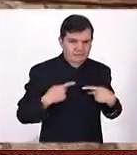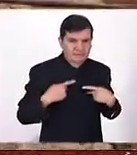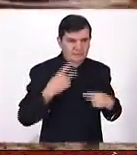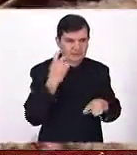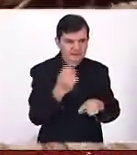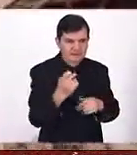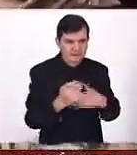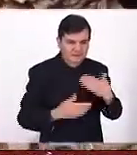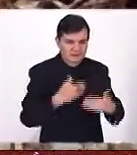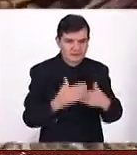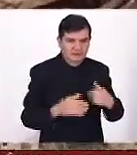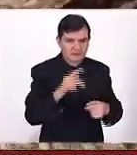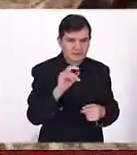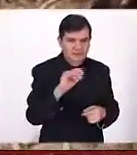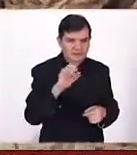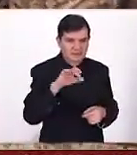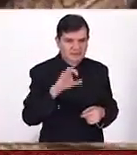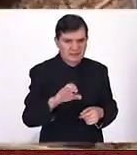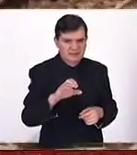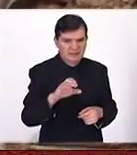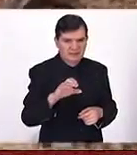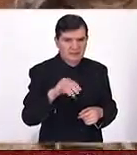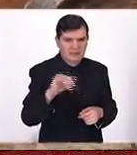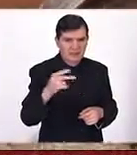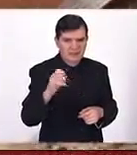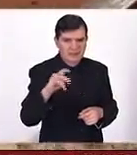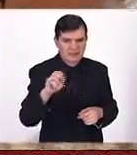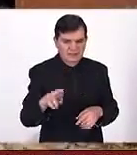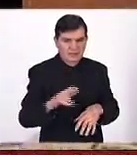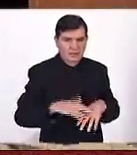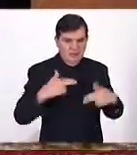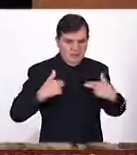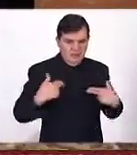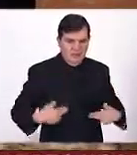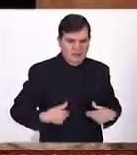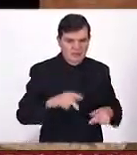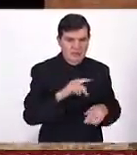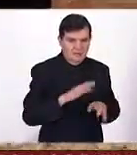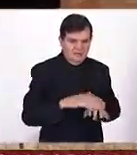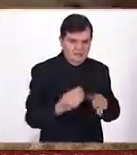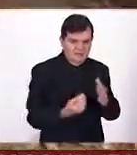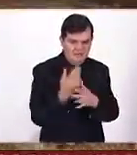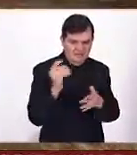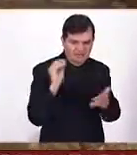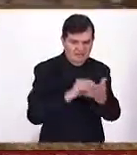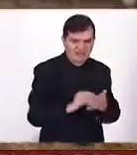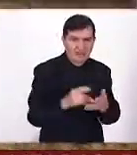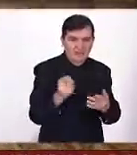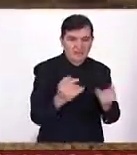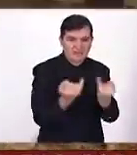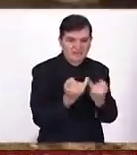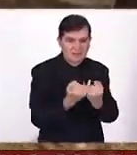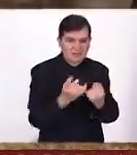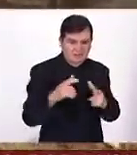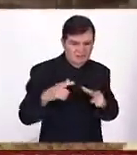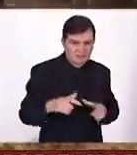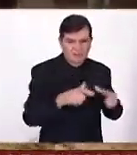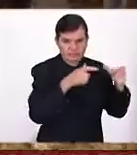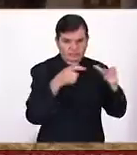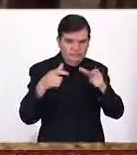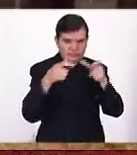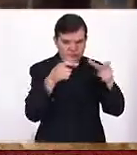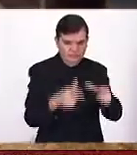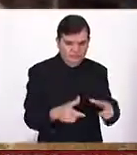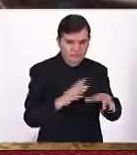Por esto Patrick Mayer, fundador de Humanitarian UAV Network, está mandando drones a las áreas